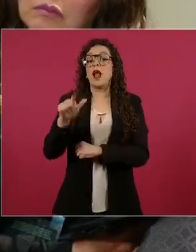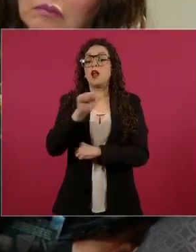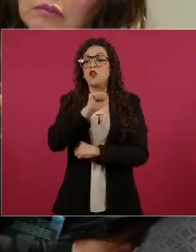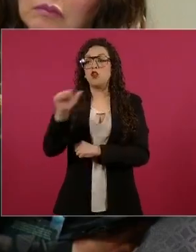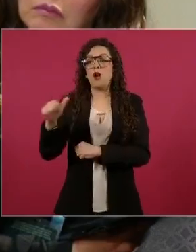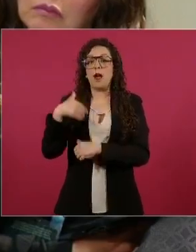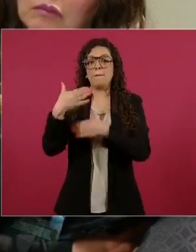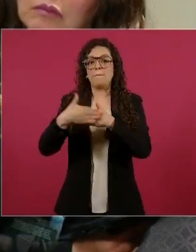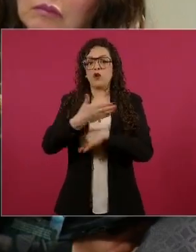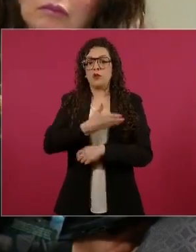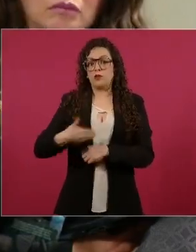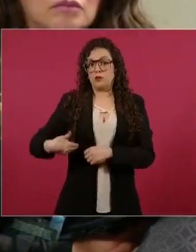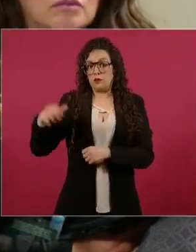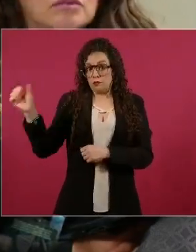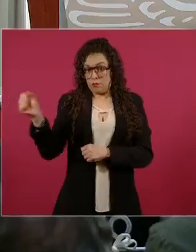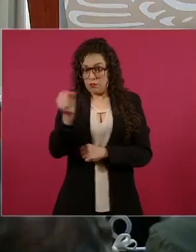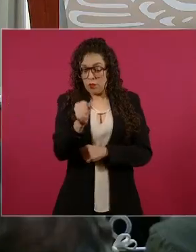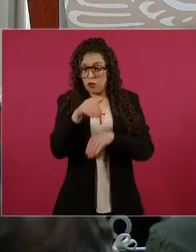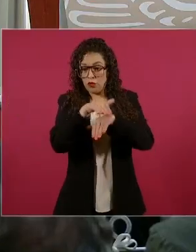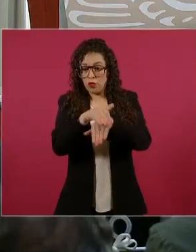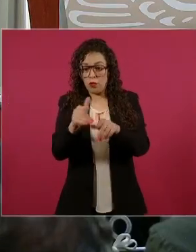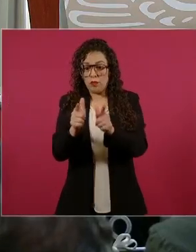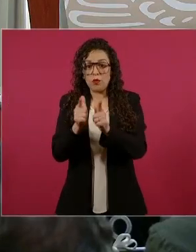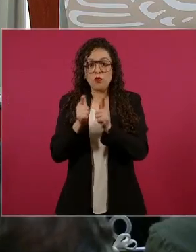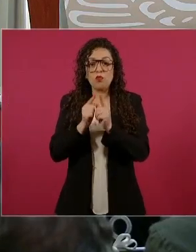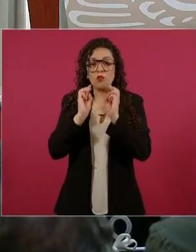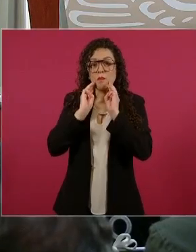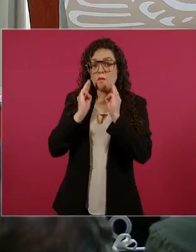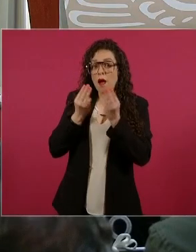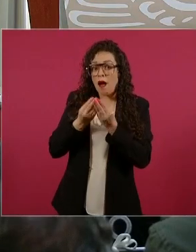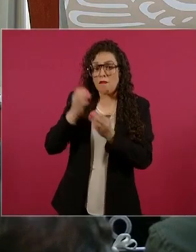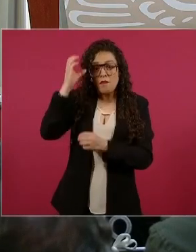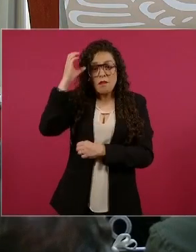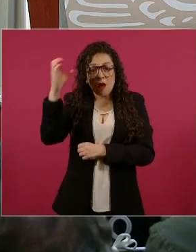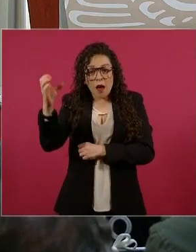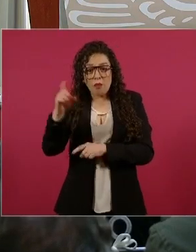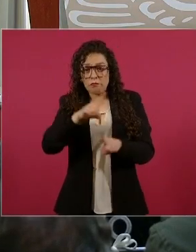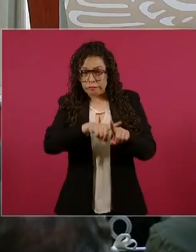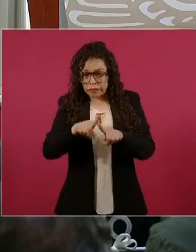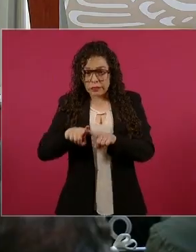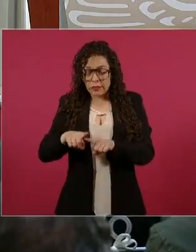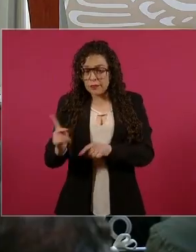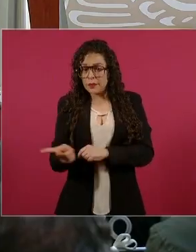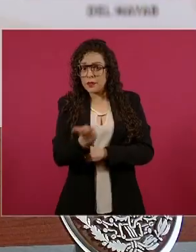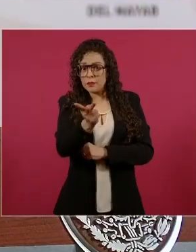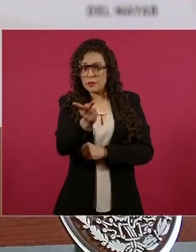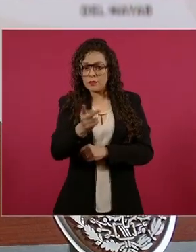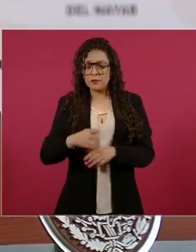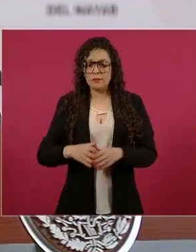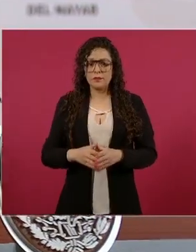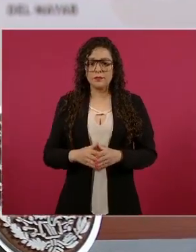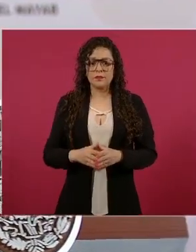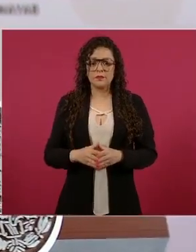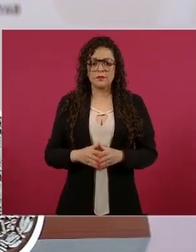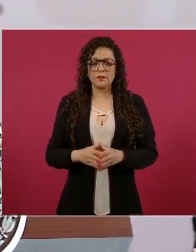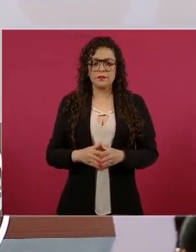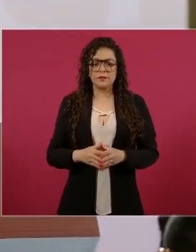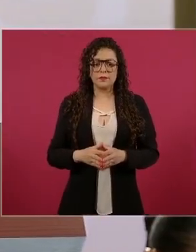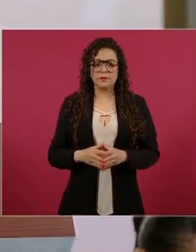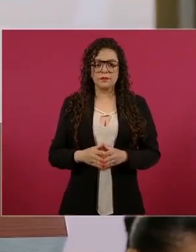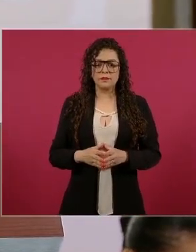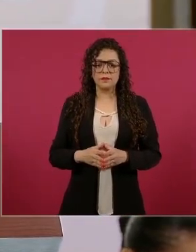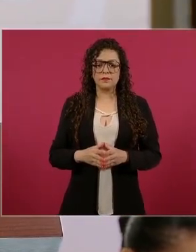que se pueda saber con respecto a… Es que cualquiera que sea el